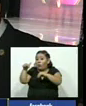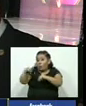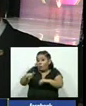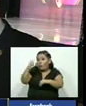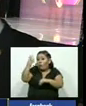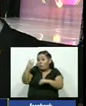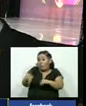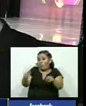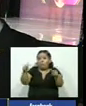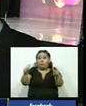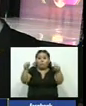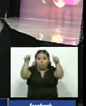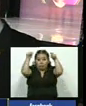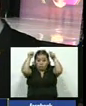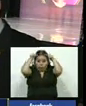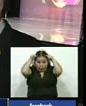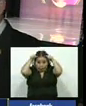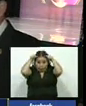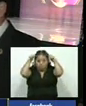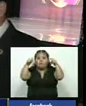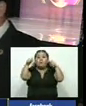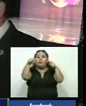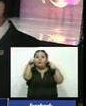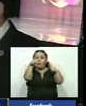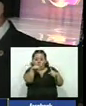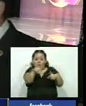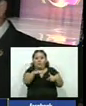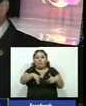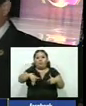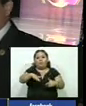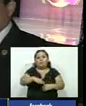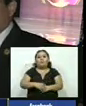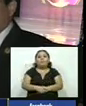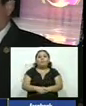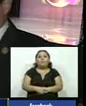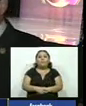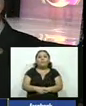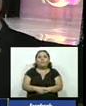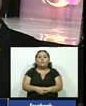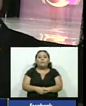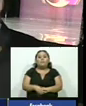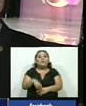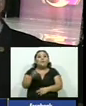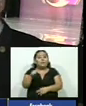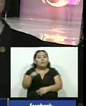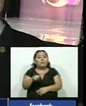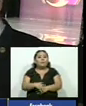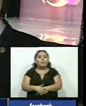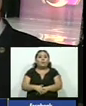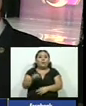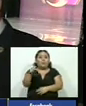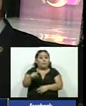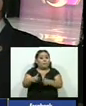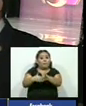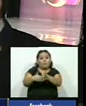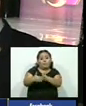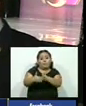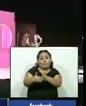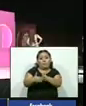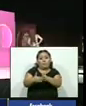día se corona a la próxima soberana de este municipio Pero con esto estamos empezando